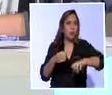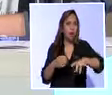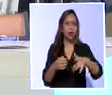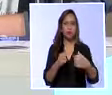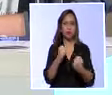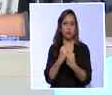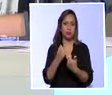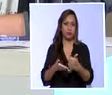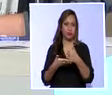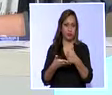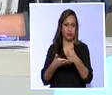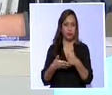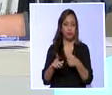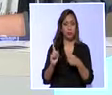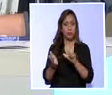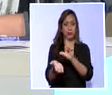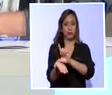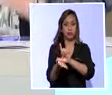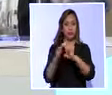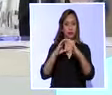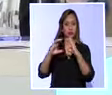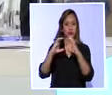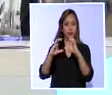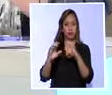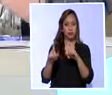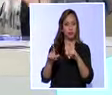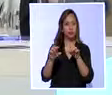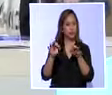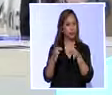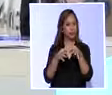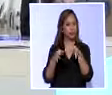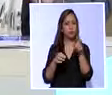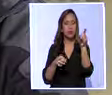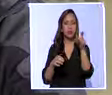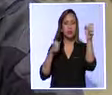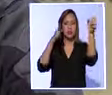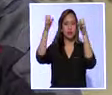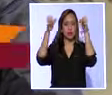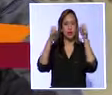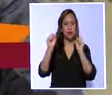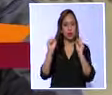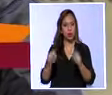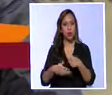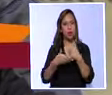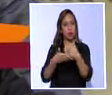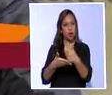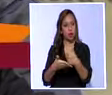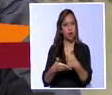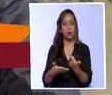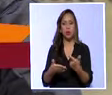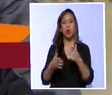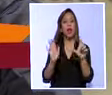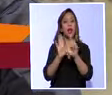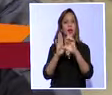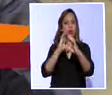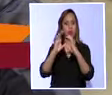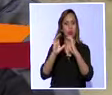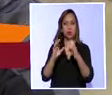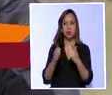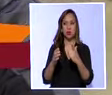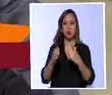misma línea, Jorge Cano, licenciado en Comunicación, dijo que se deben implementar políticas públicas que vayan de la mano con la Ley de Comunicación.